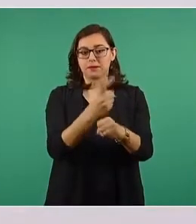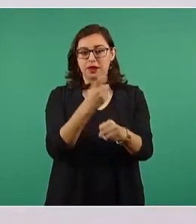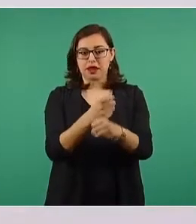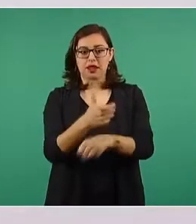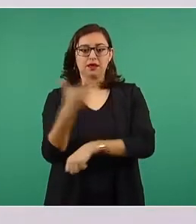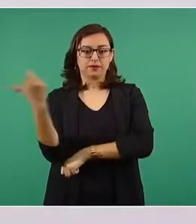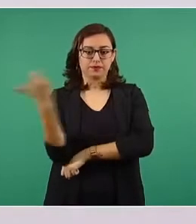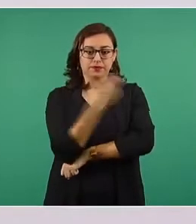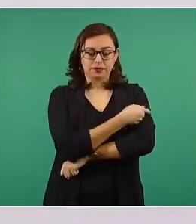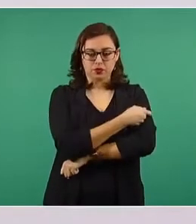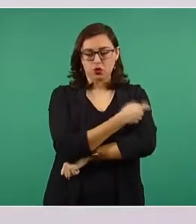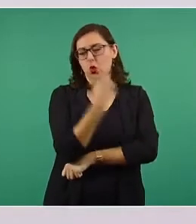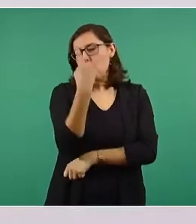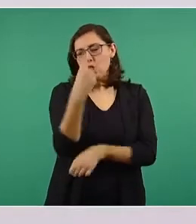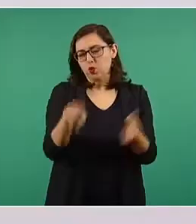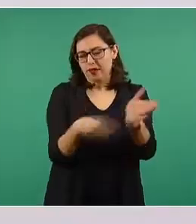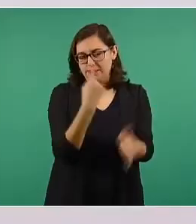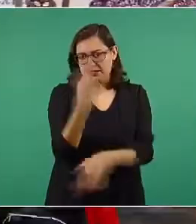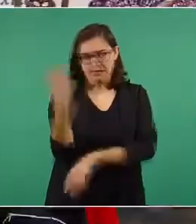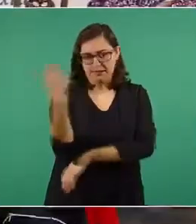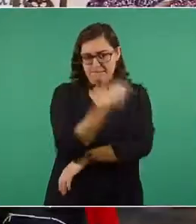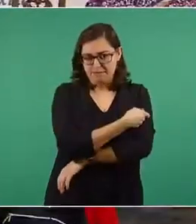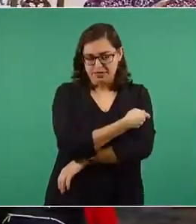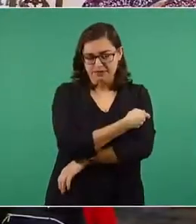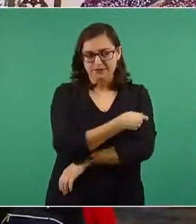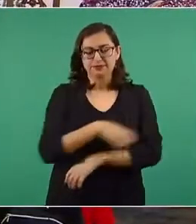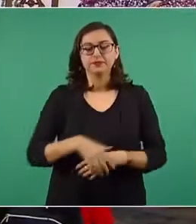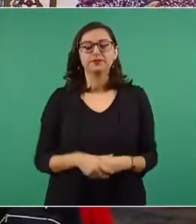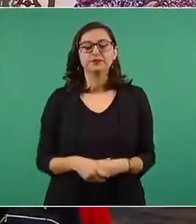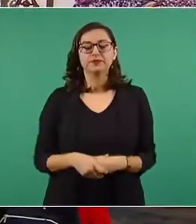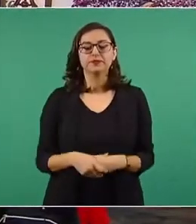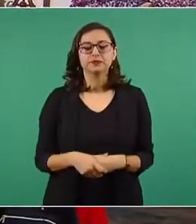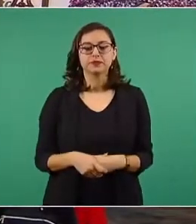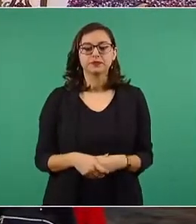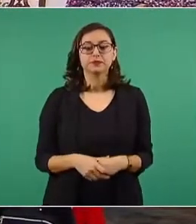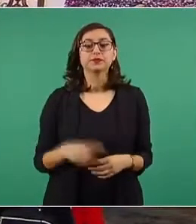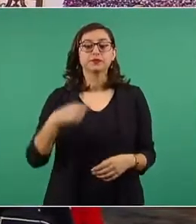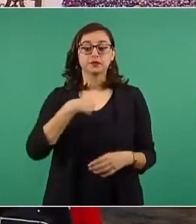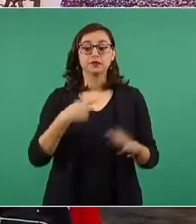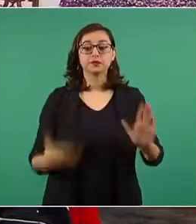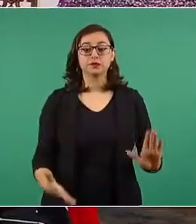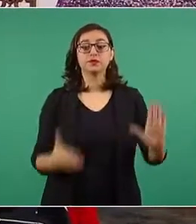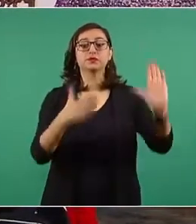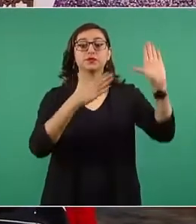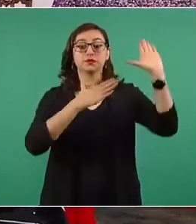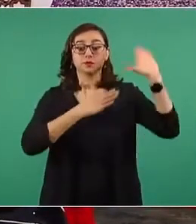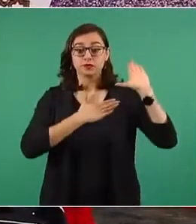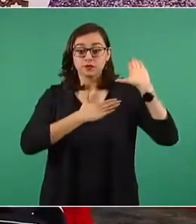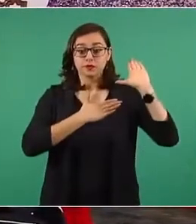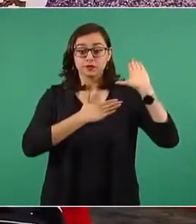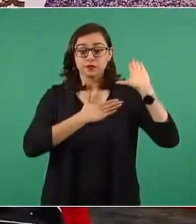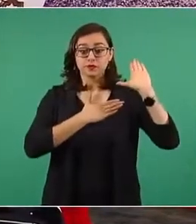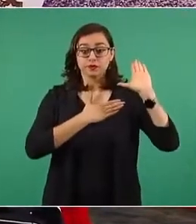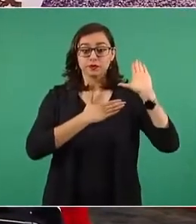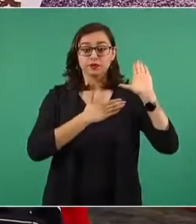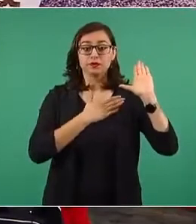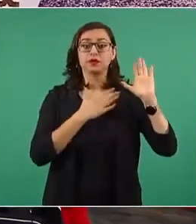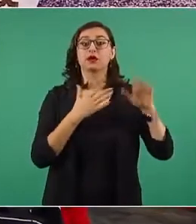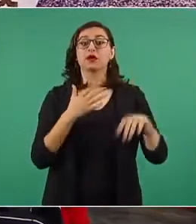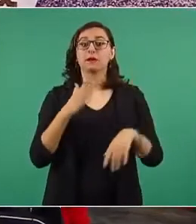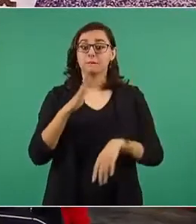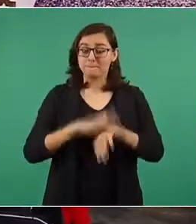sola dosis. Y reitero el compromiso de vacunar, aún